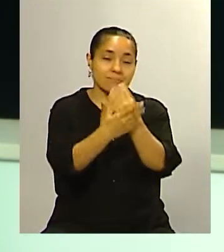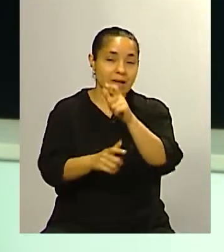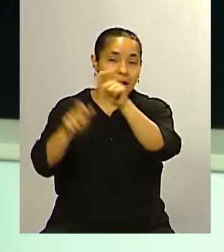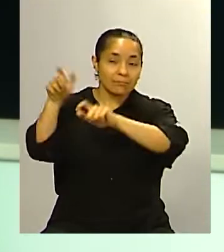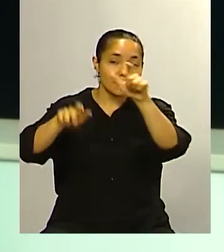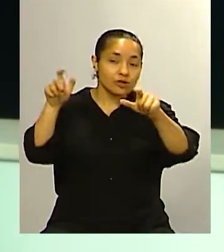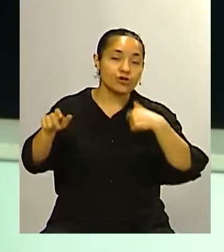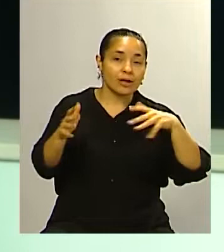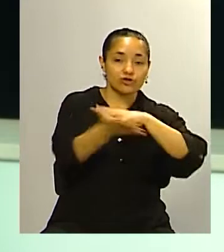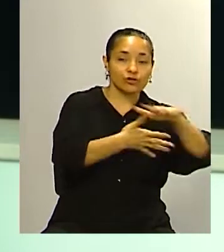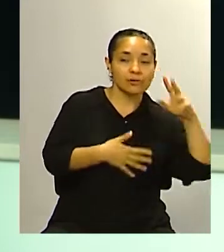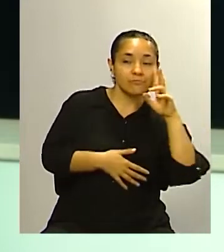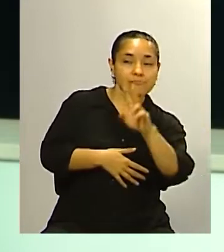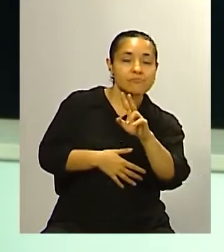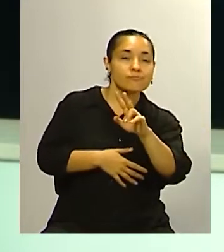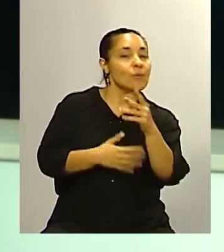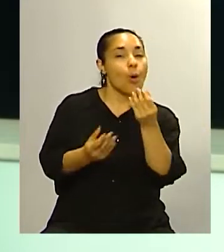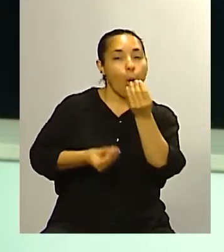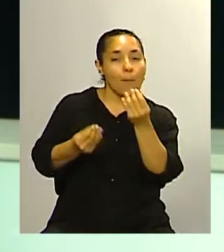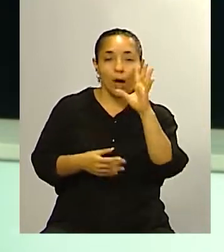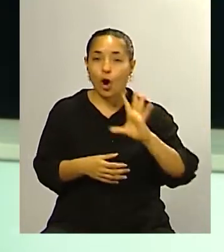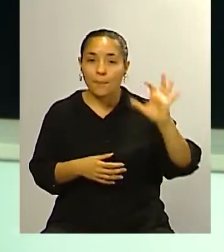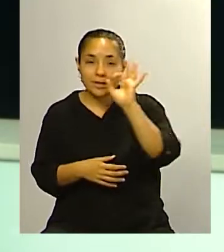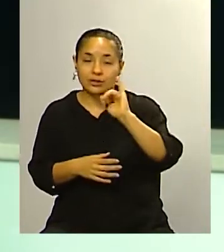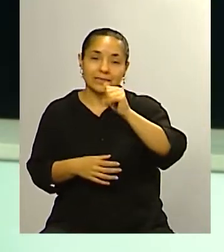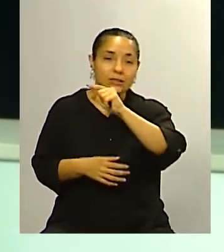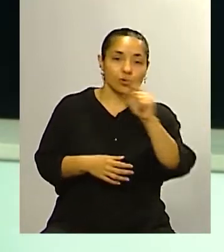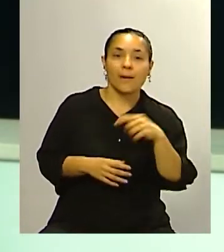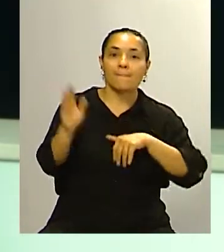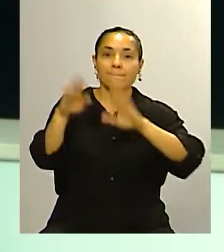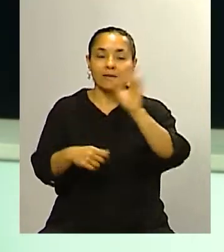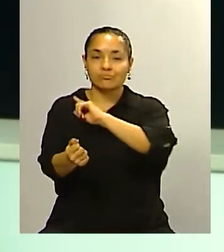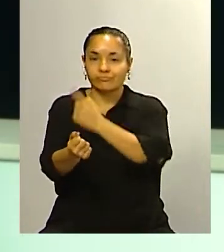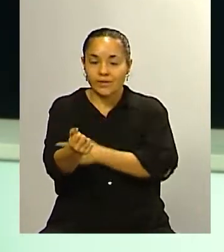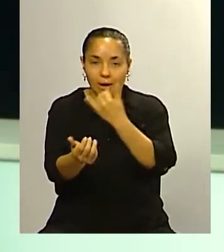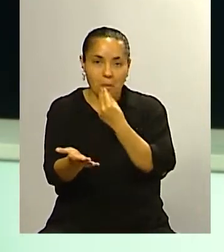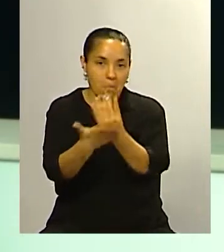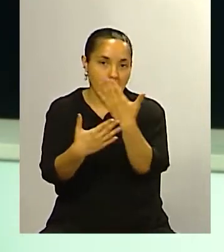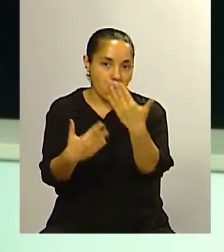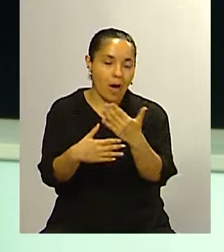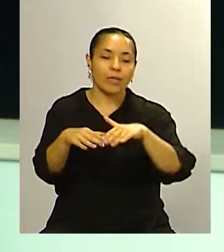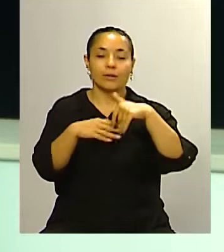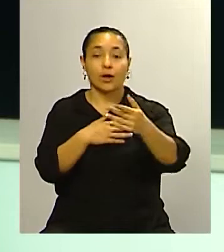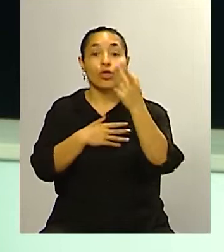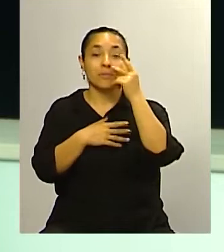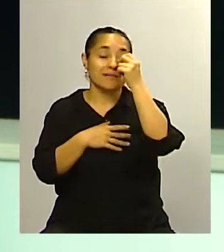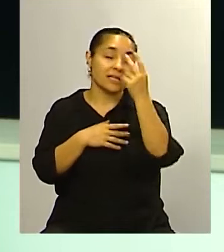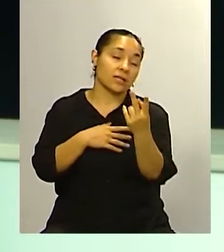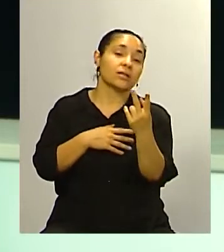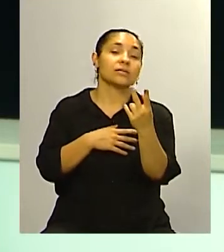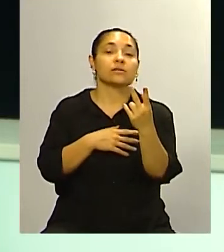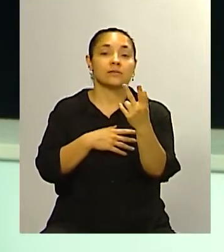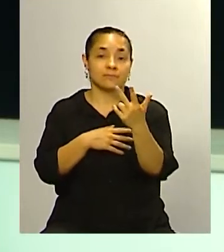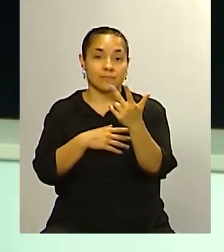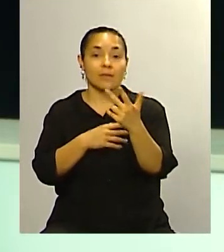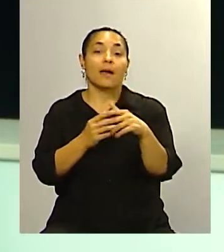nivel nacional cuáles son los nombres que suenan fuerte cuál sería la lógica de lo que puede llegar a suceder tanto en el país